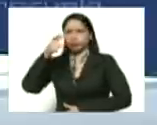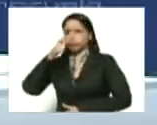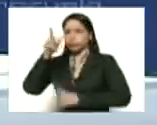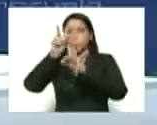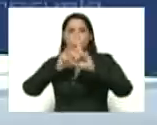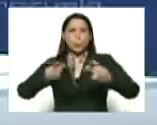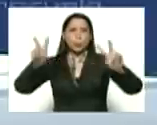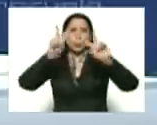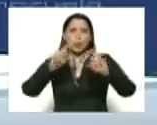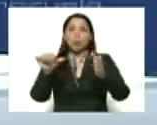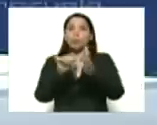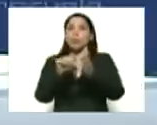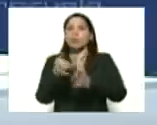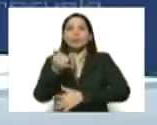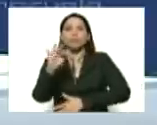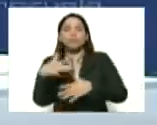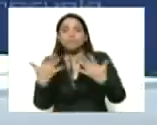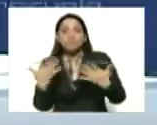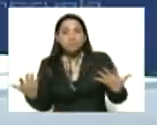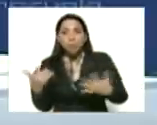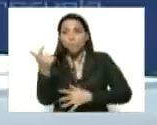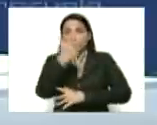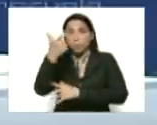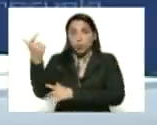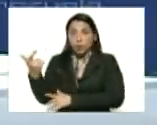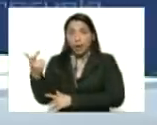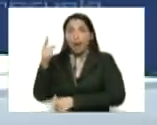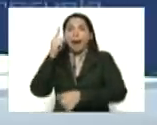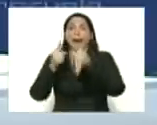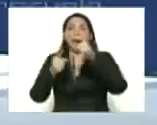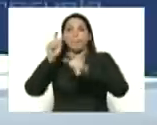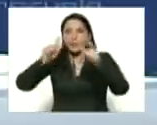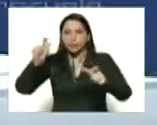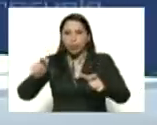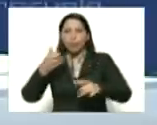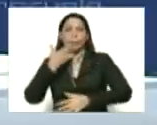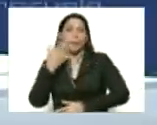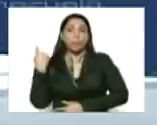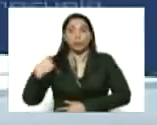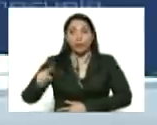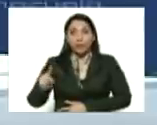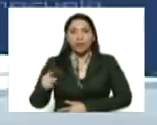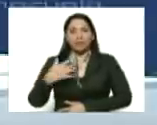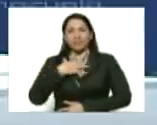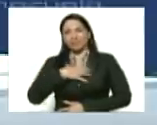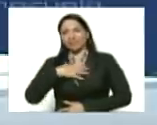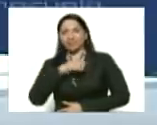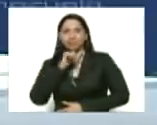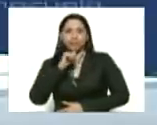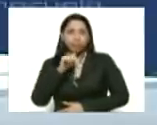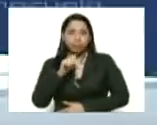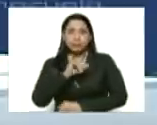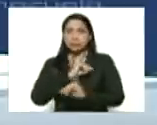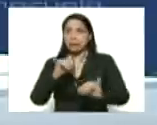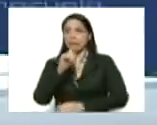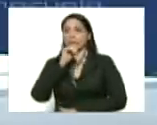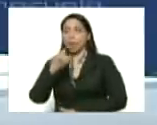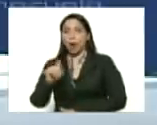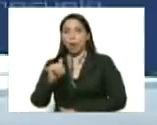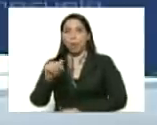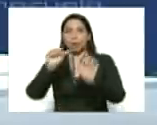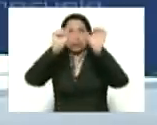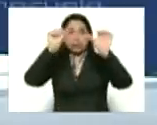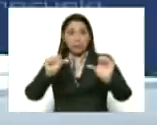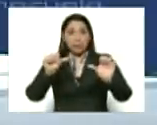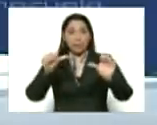dónde e indo a buscar a alguien que haya tenido un malestar lo reporta a través de la